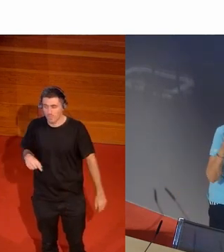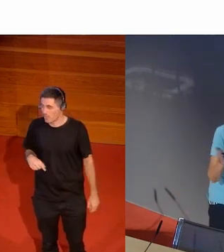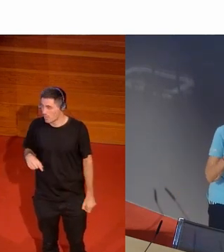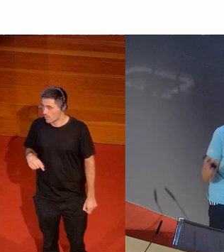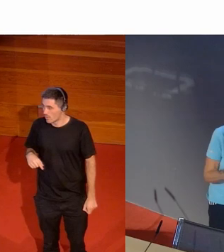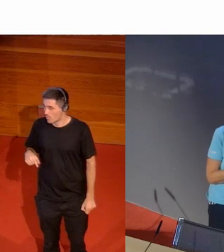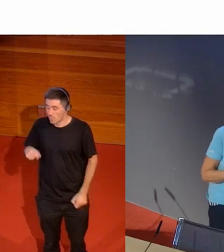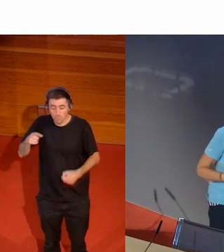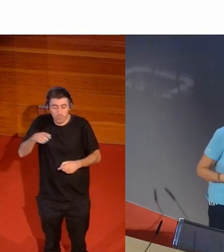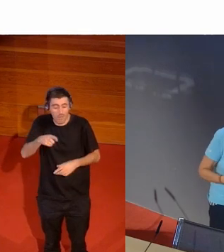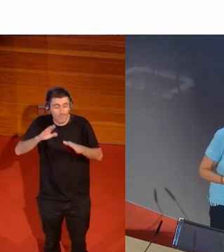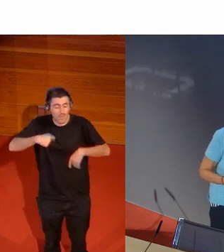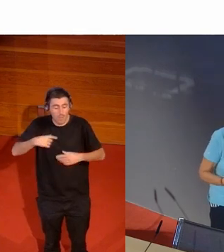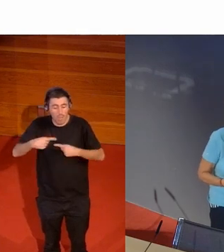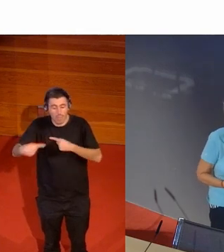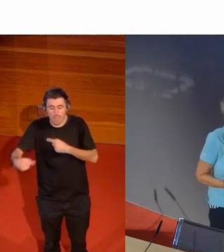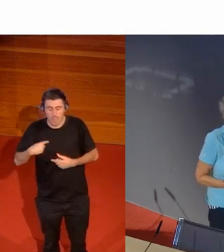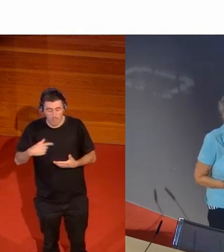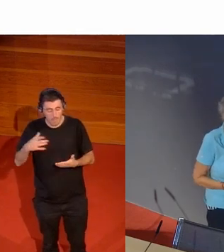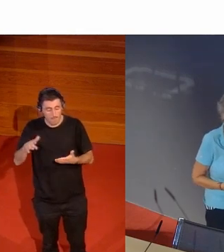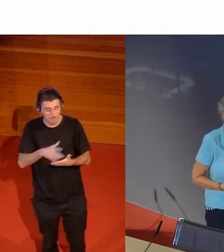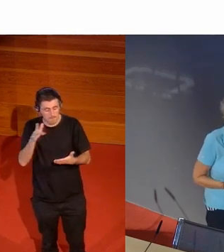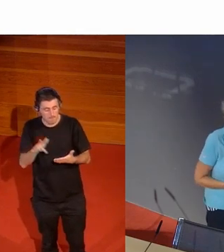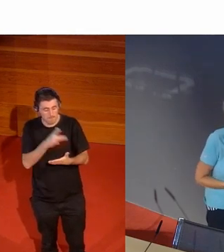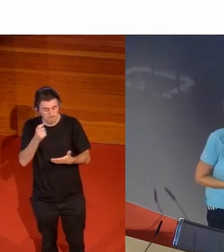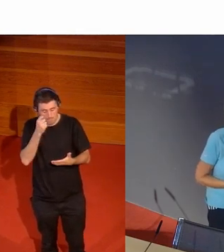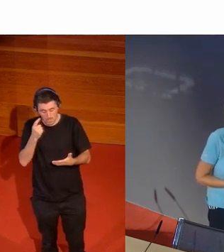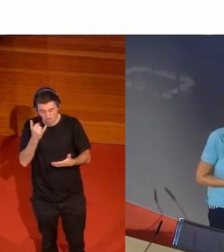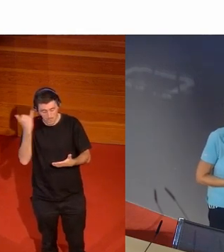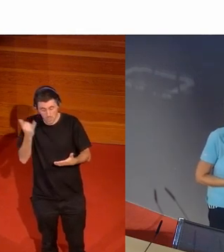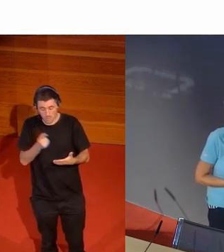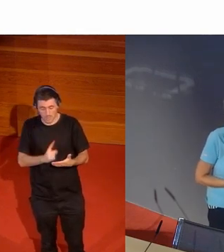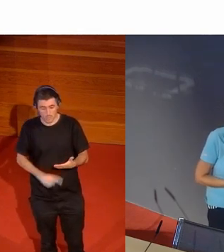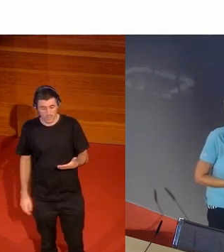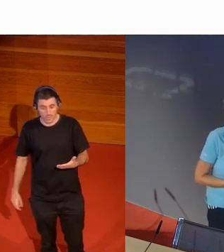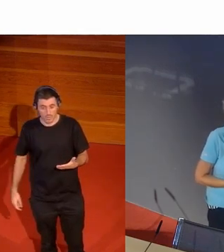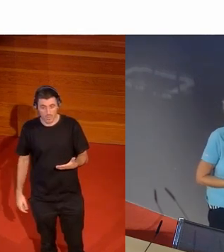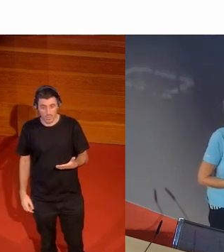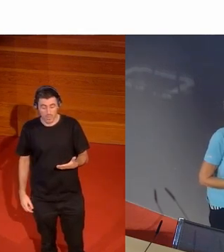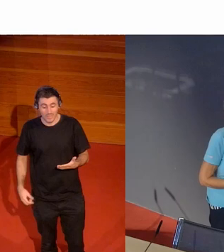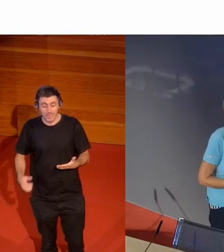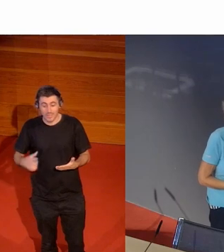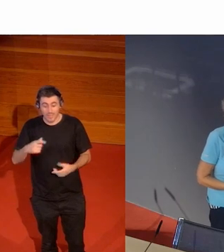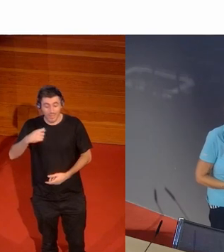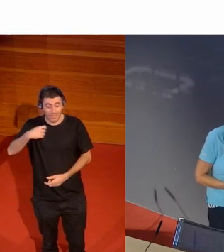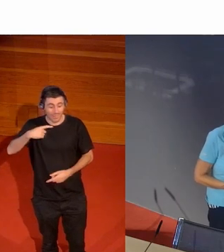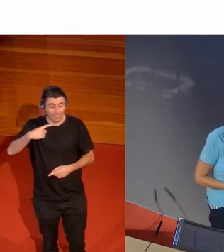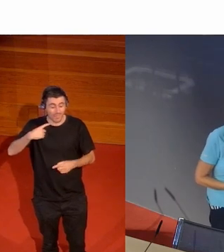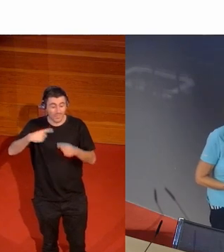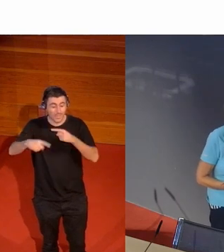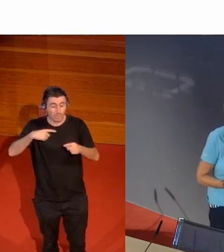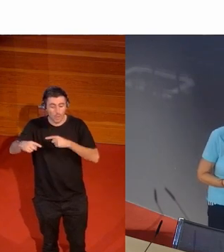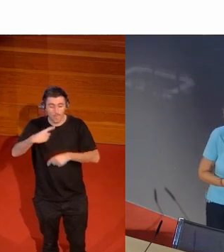pasa por la cabeza o sea lo ves pasas página y se acabó y el director del colegio mayor me dijo porque me lo has enseñado si no no hubiera caído pero